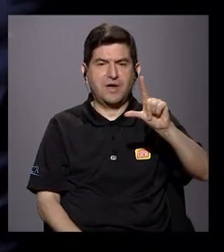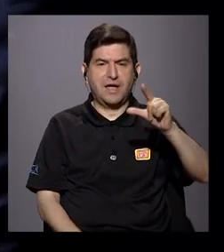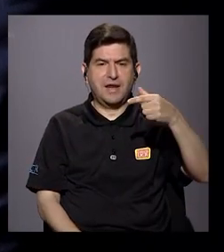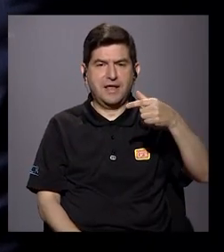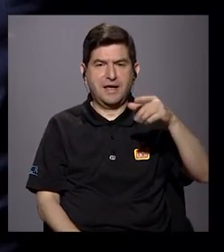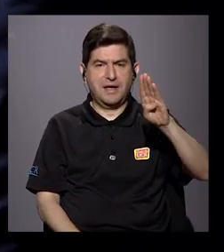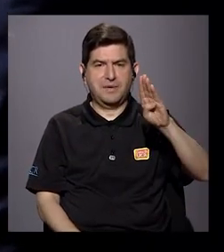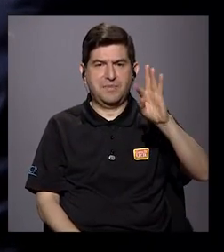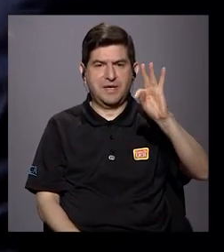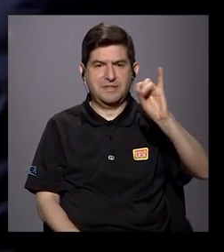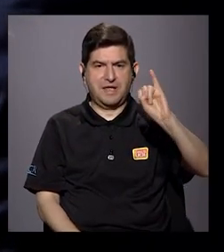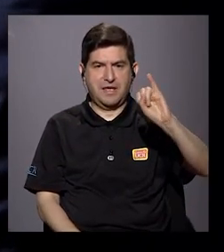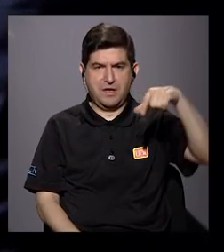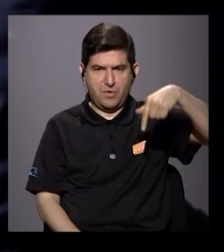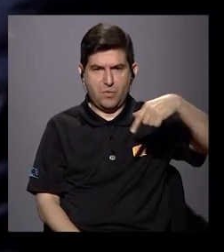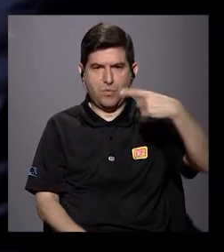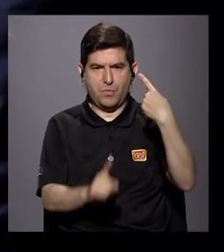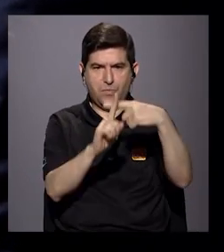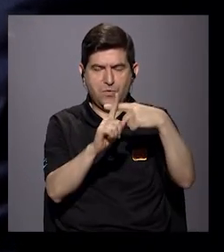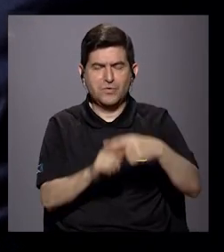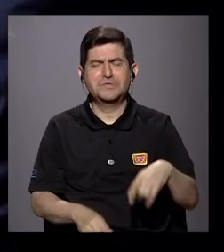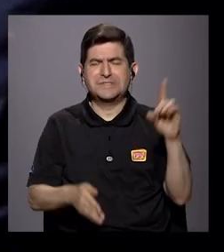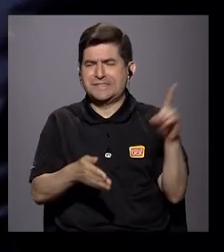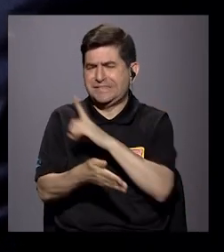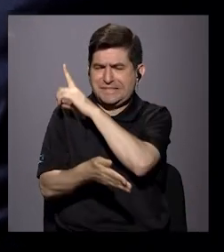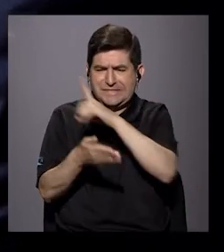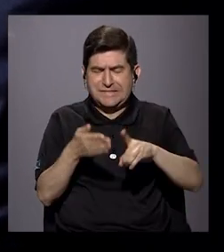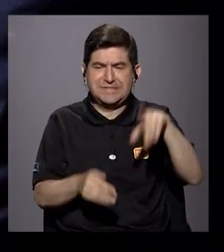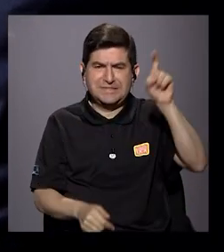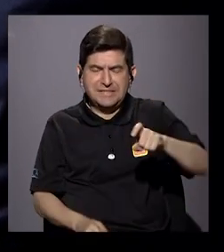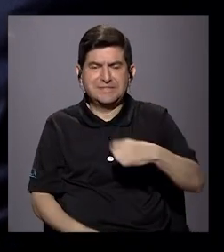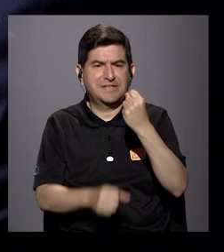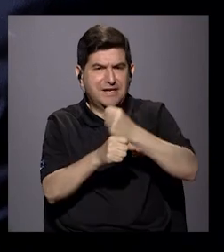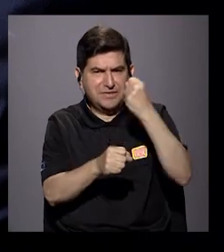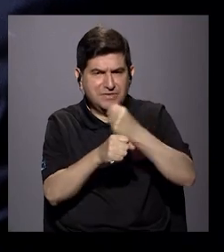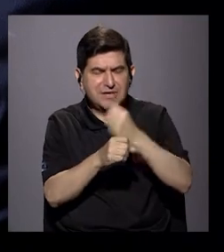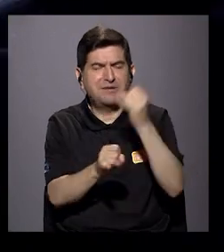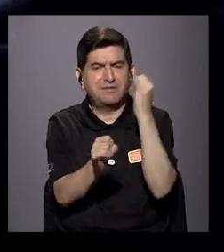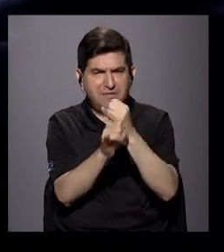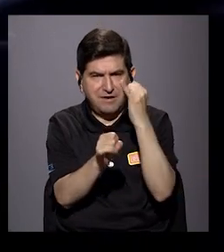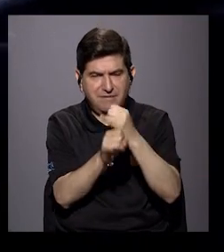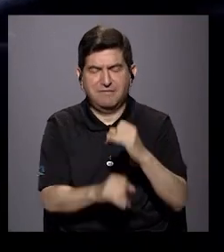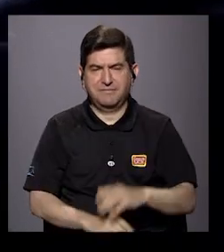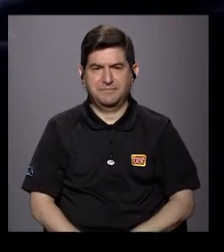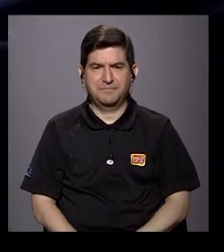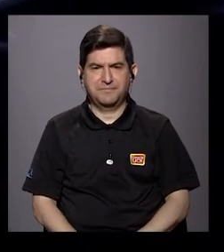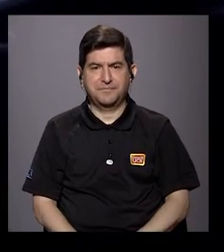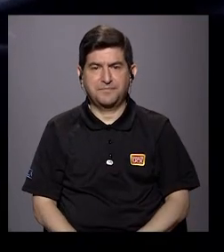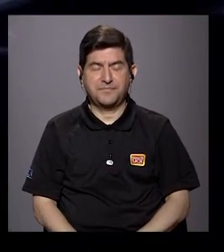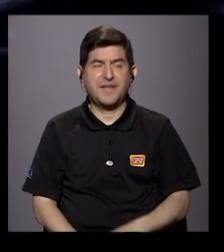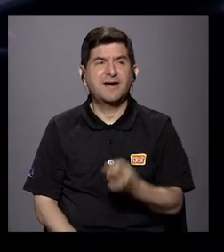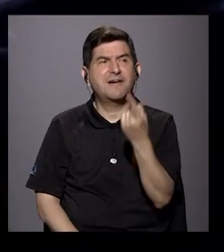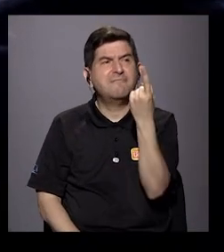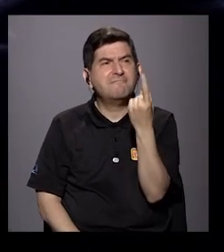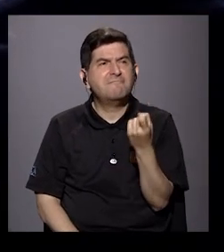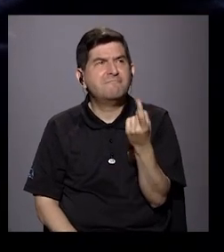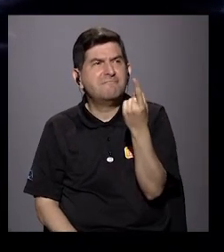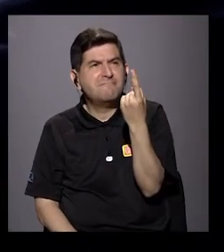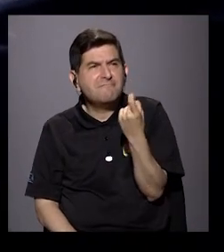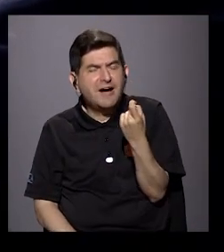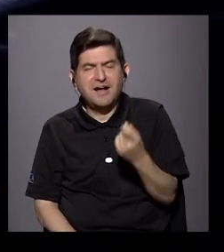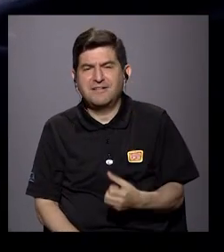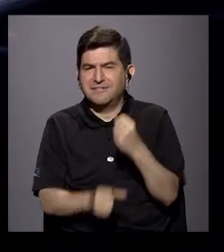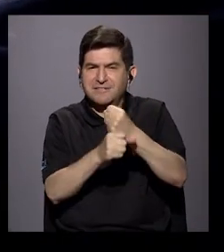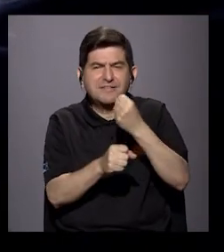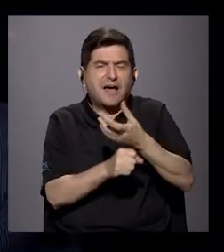una población históricamente discriminada. Entonces, se tiene necesariamente que trabajar en las instituciones. Donde todavía falta mucho